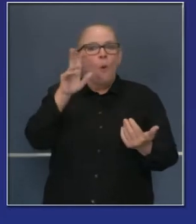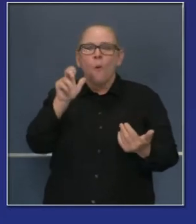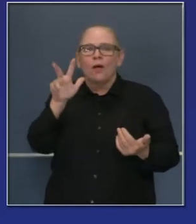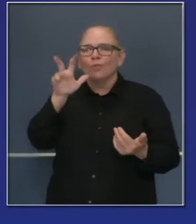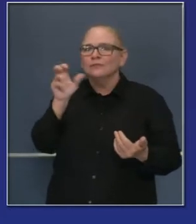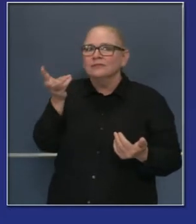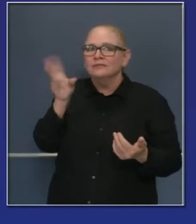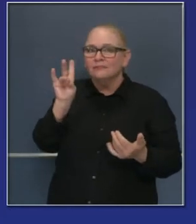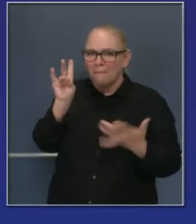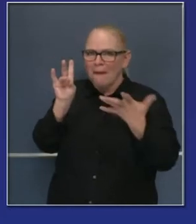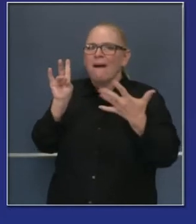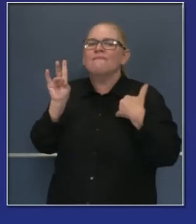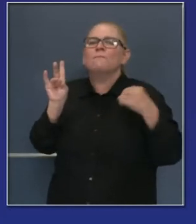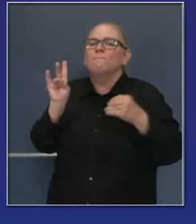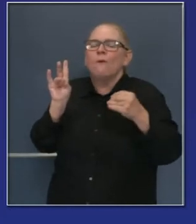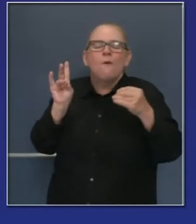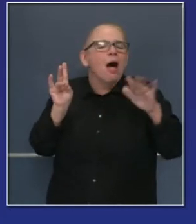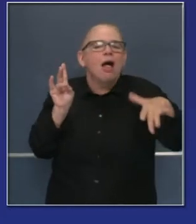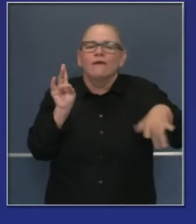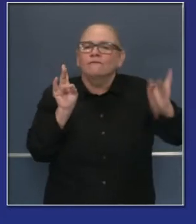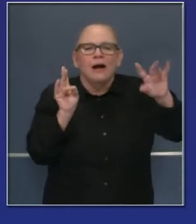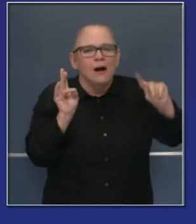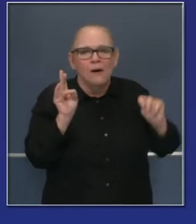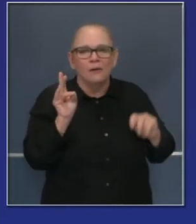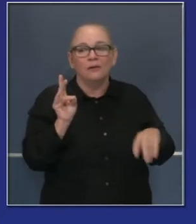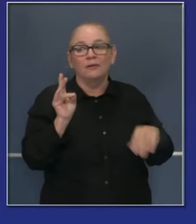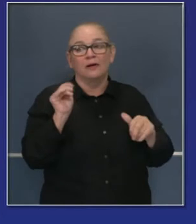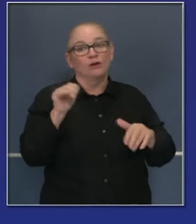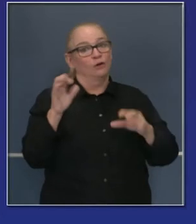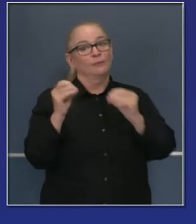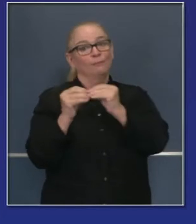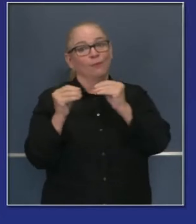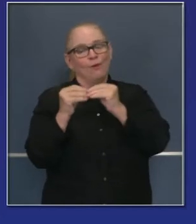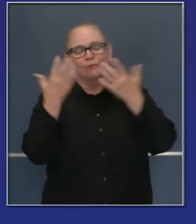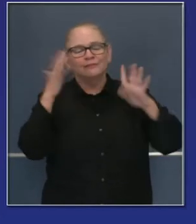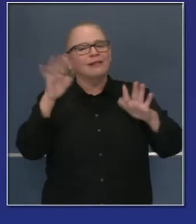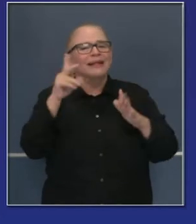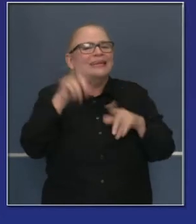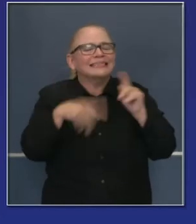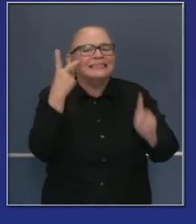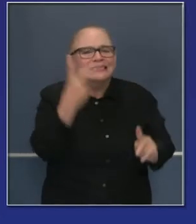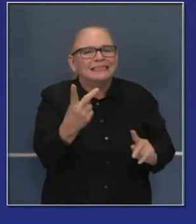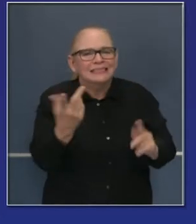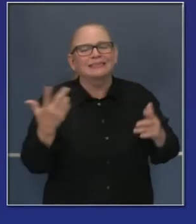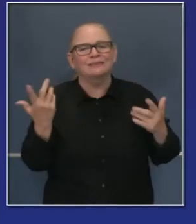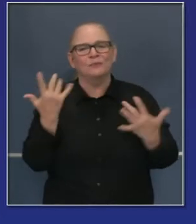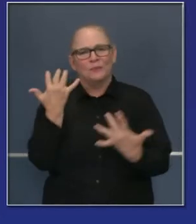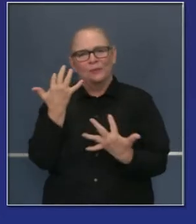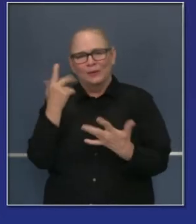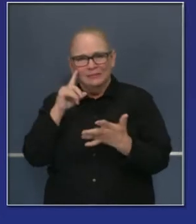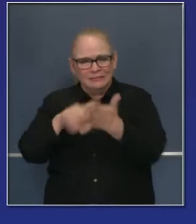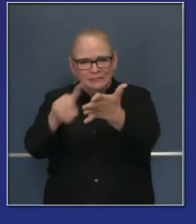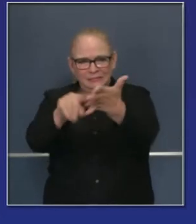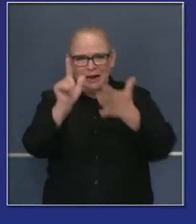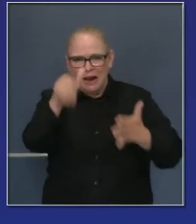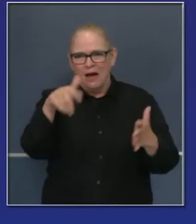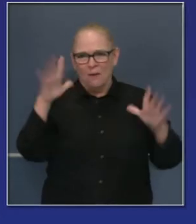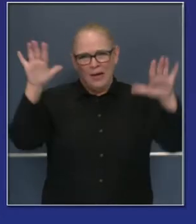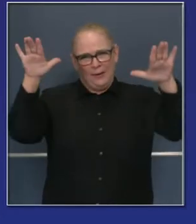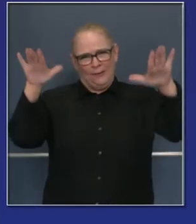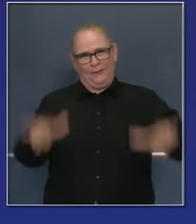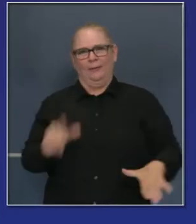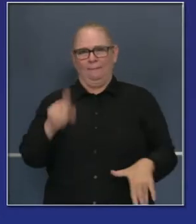en la actividad de relámpagos, pero el prospecto es muy real de que el número sea mayor. Pero el número que nos da más